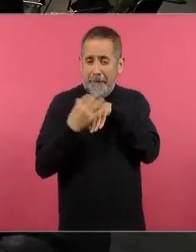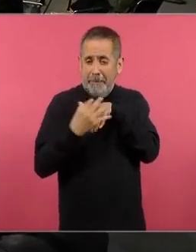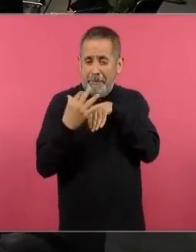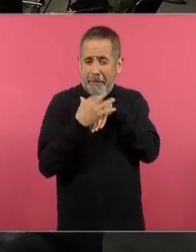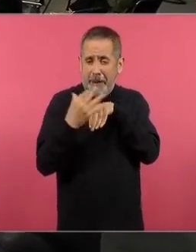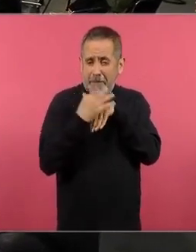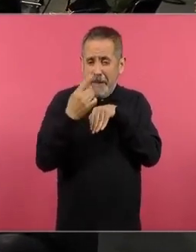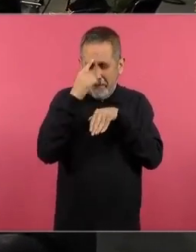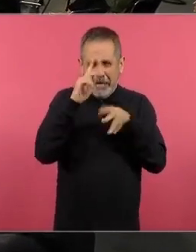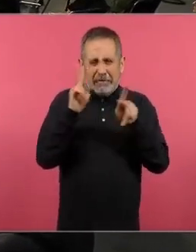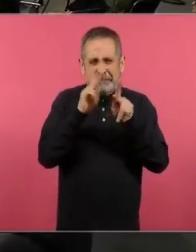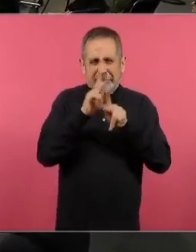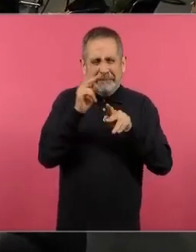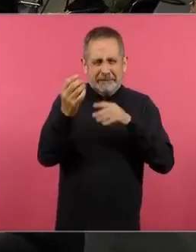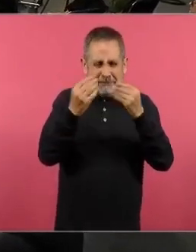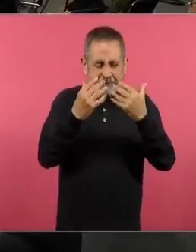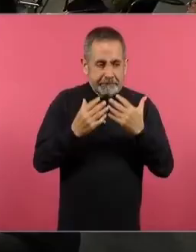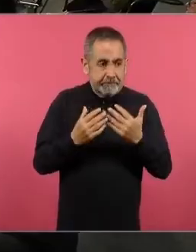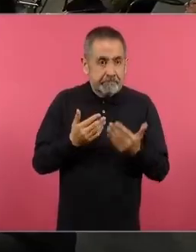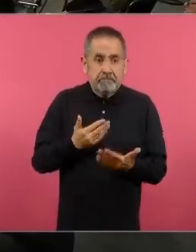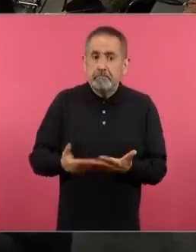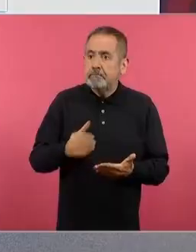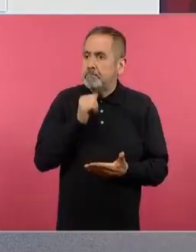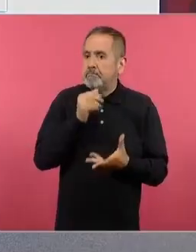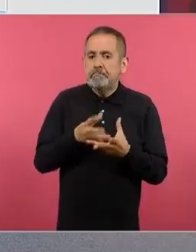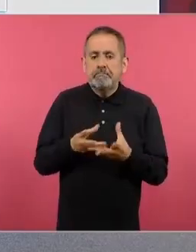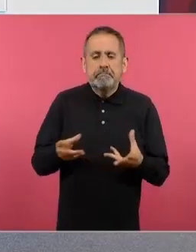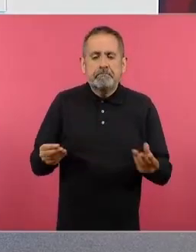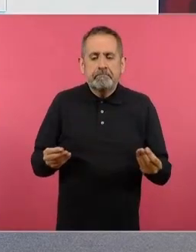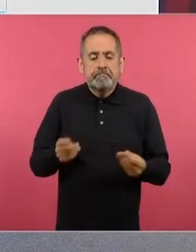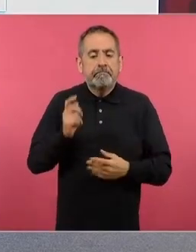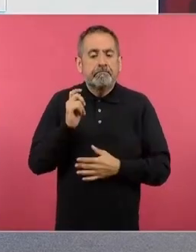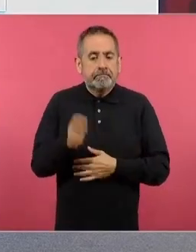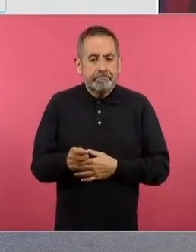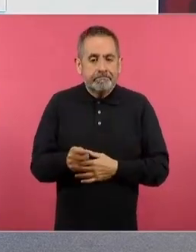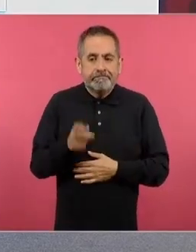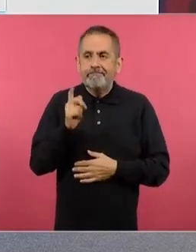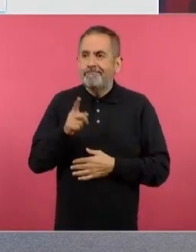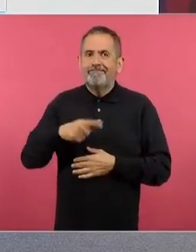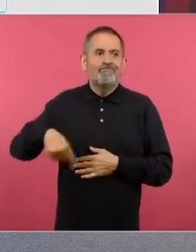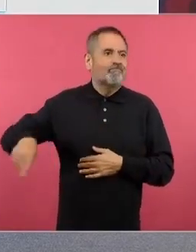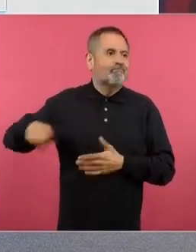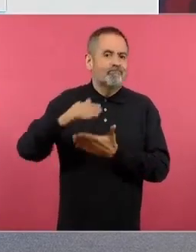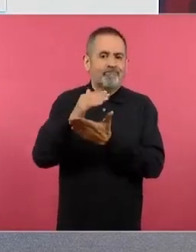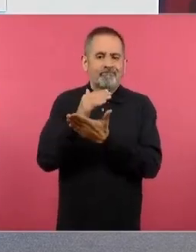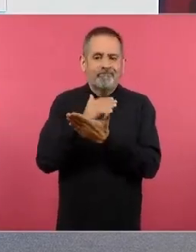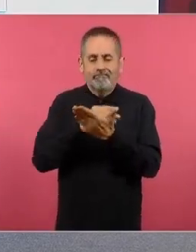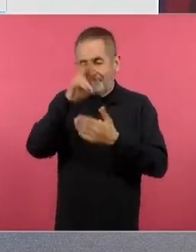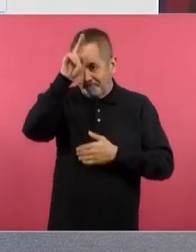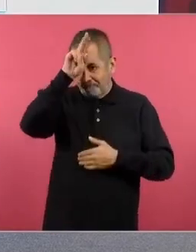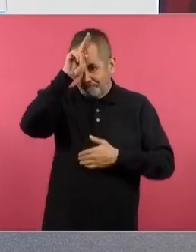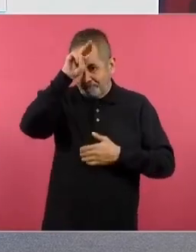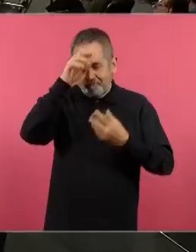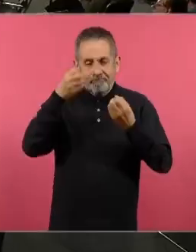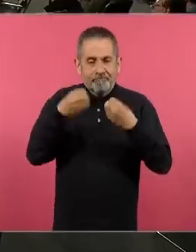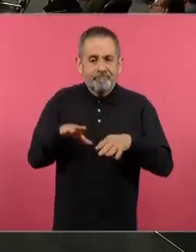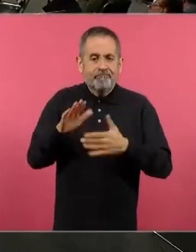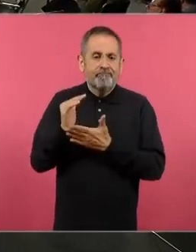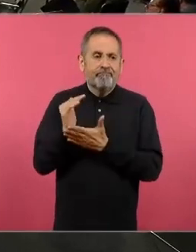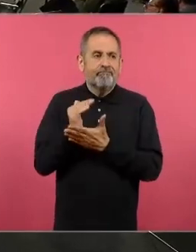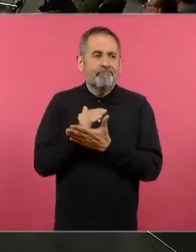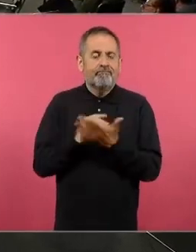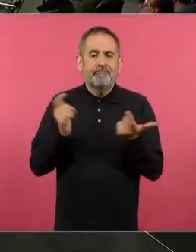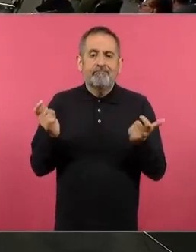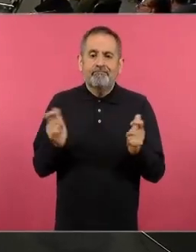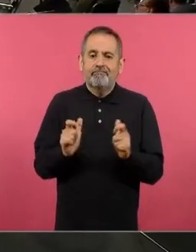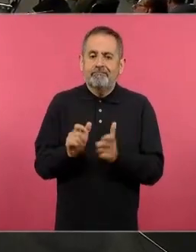a la carretera a ver si tienen insectos en el parabrisas. ¿Eso qué significa? Que nos estamos acabando la población de los insectos. Por